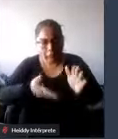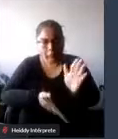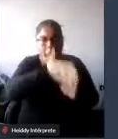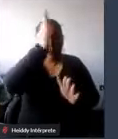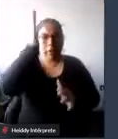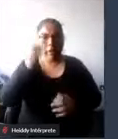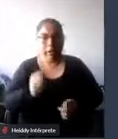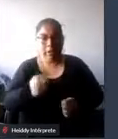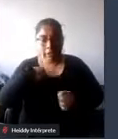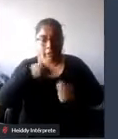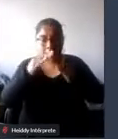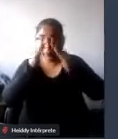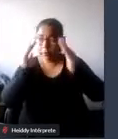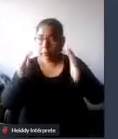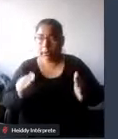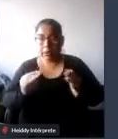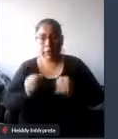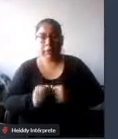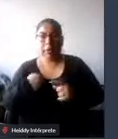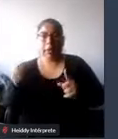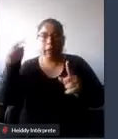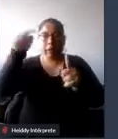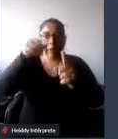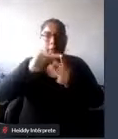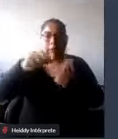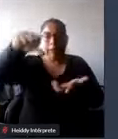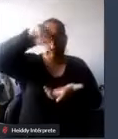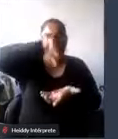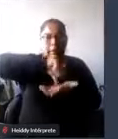desde mi casa hasta la Plaza de Armas